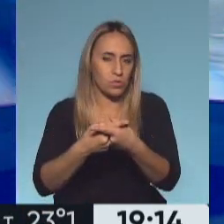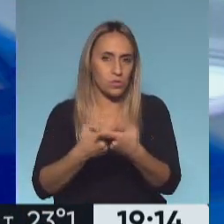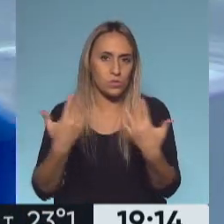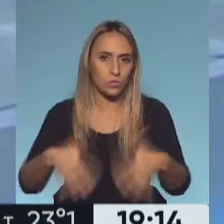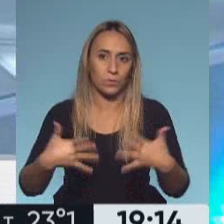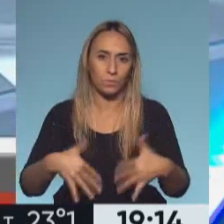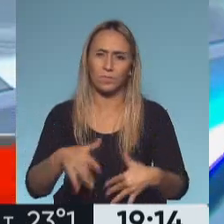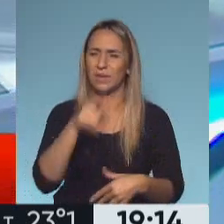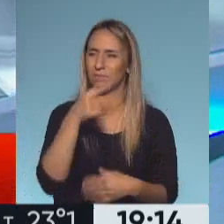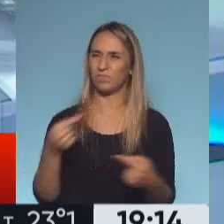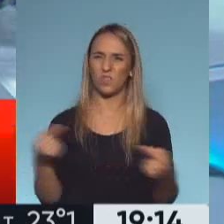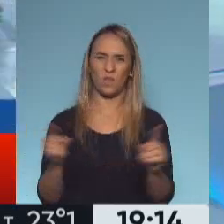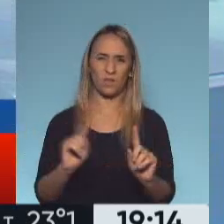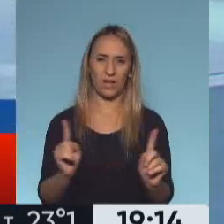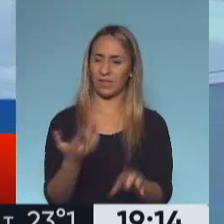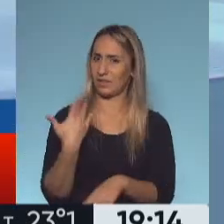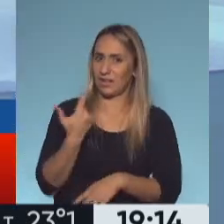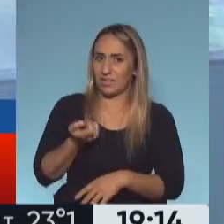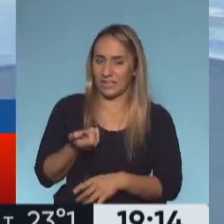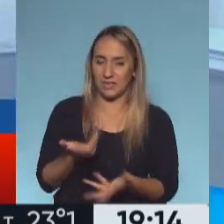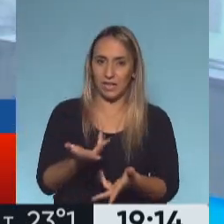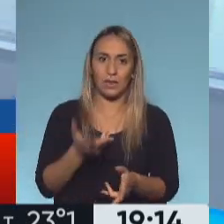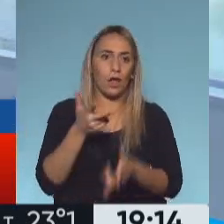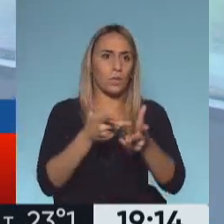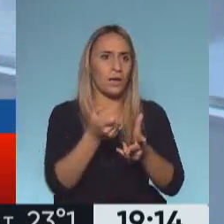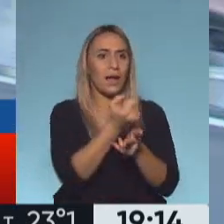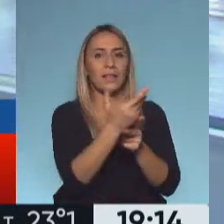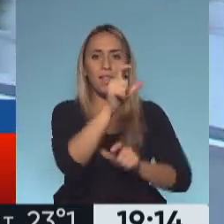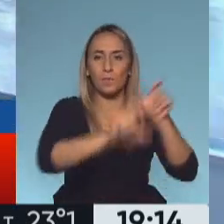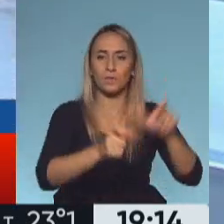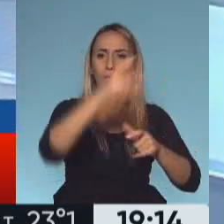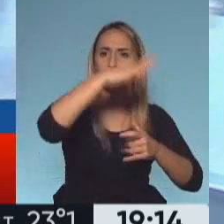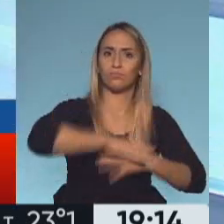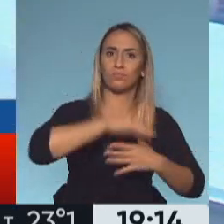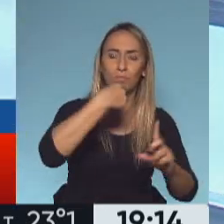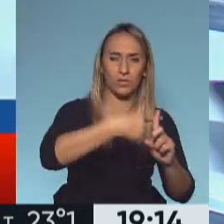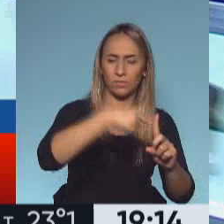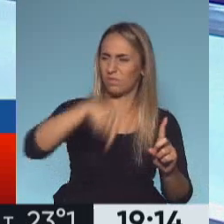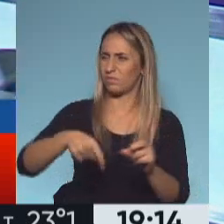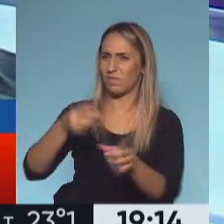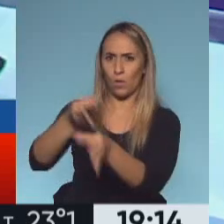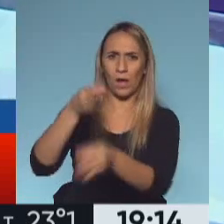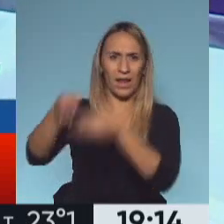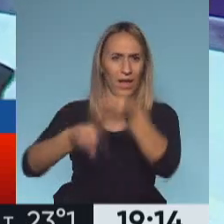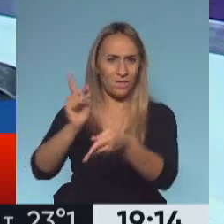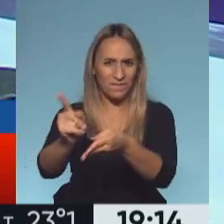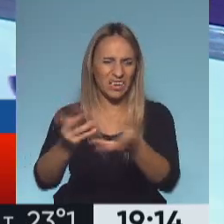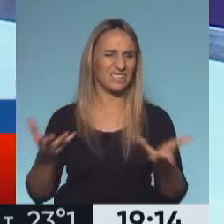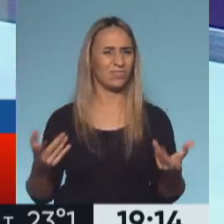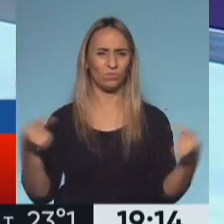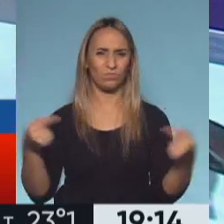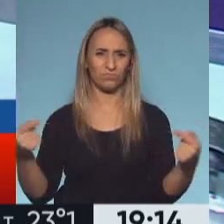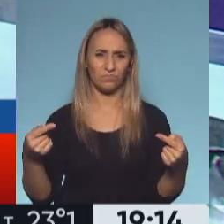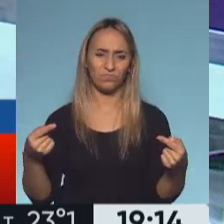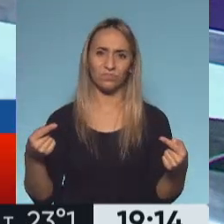estar hablando de este conflicto cuando acabamos de repasar los números de los contagios de esta jornada que indican la gravedad de la situación y se siguen